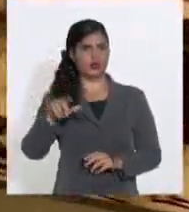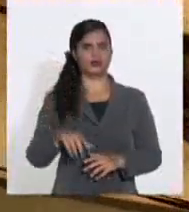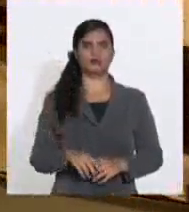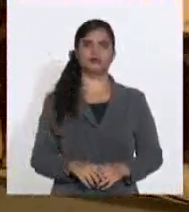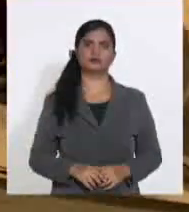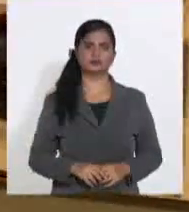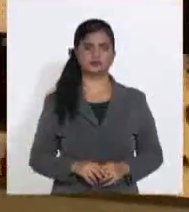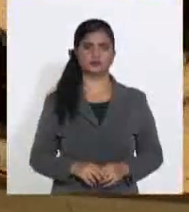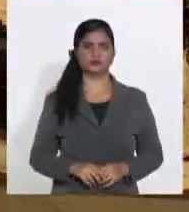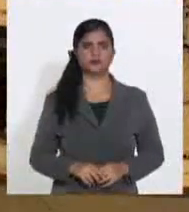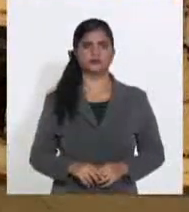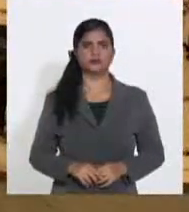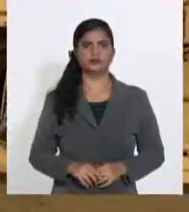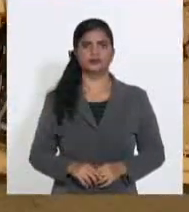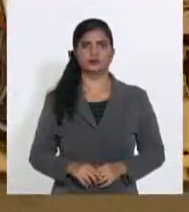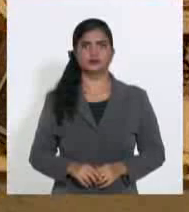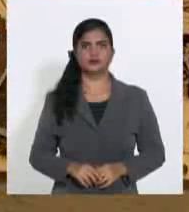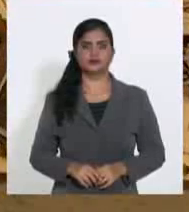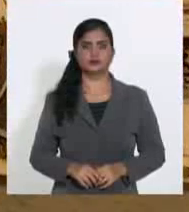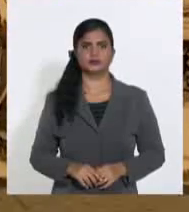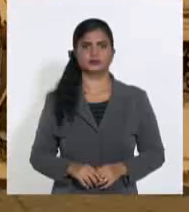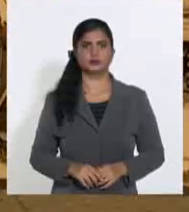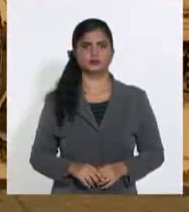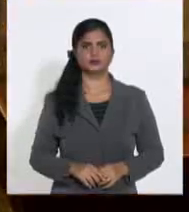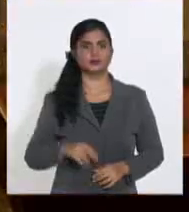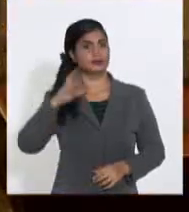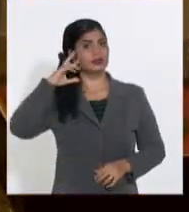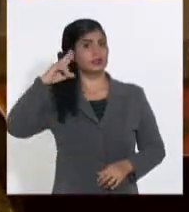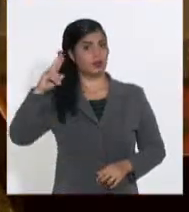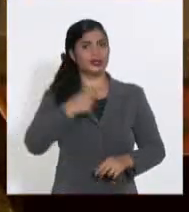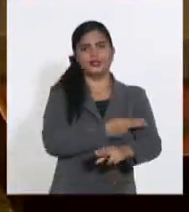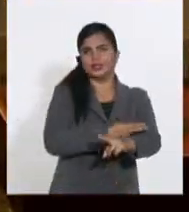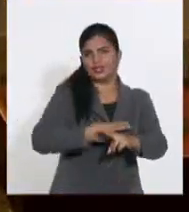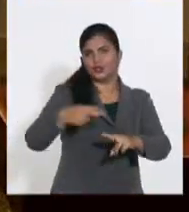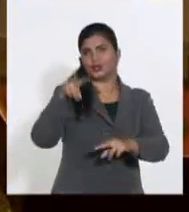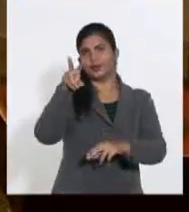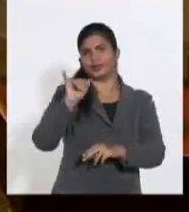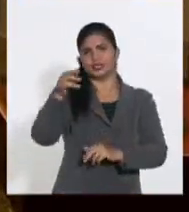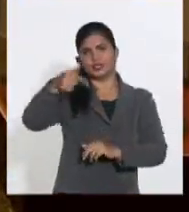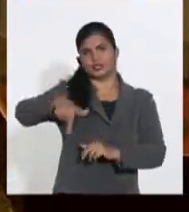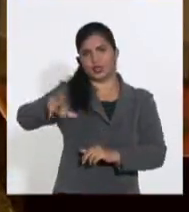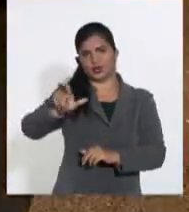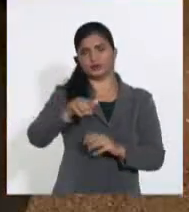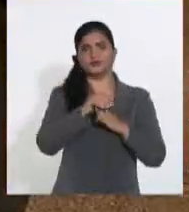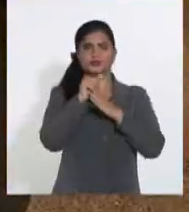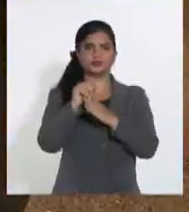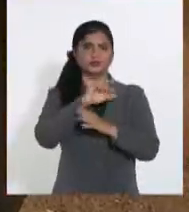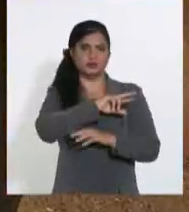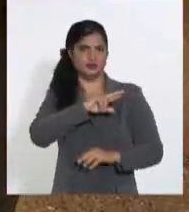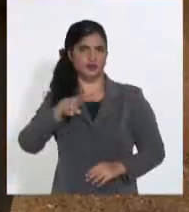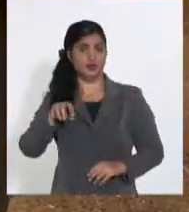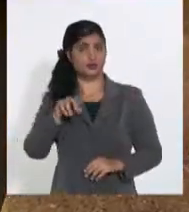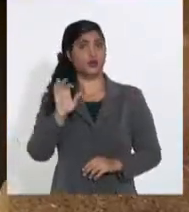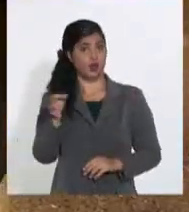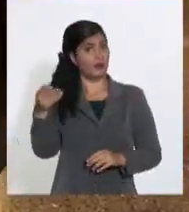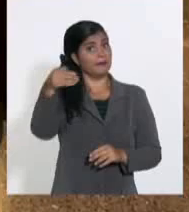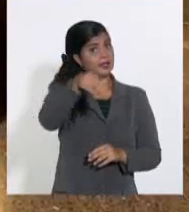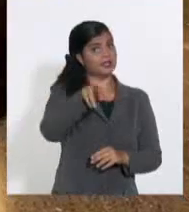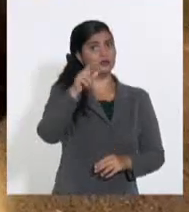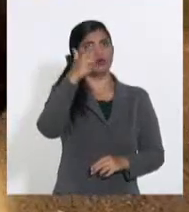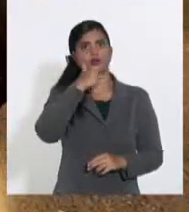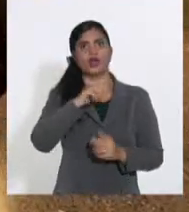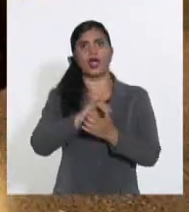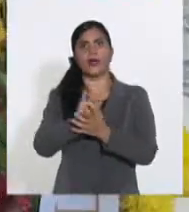Conmueve una y otra vez la historia del 26 de julio, en la figura del comandante de la revolución Ramiro Valdés Menéndez, la